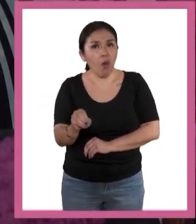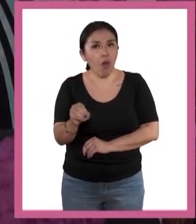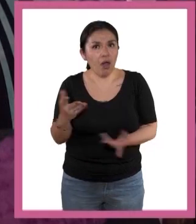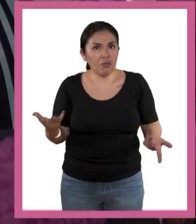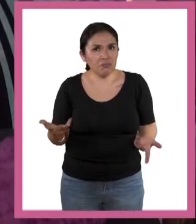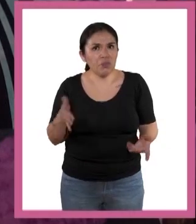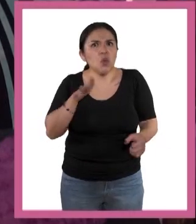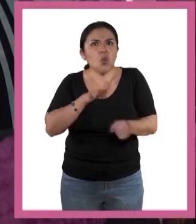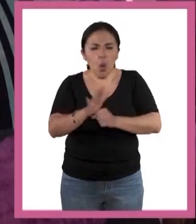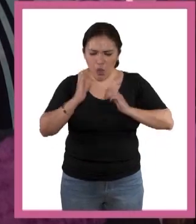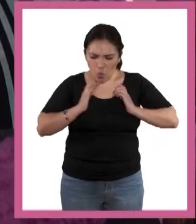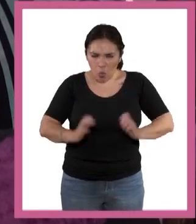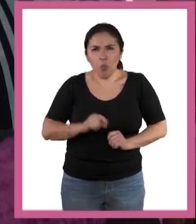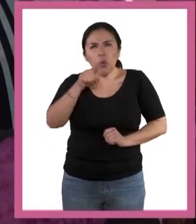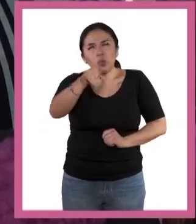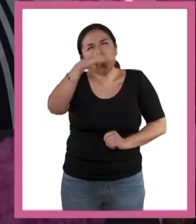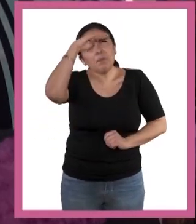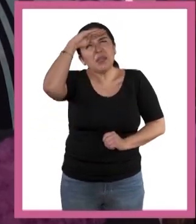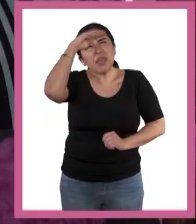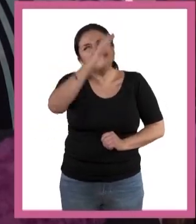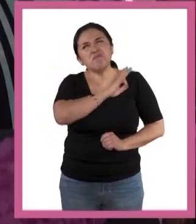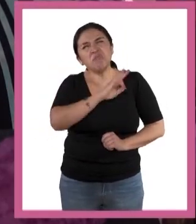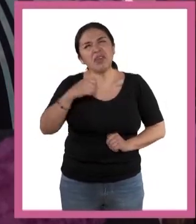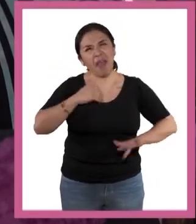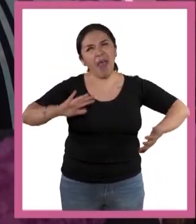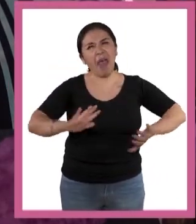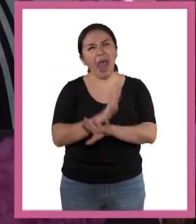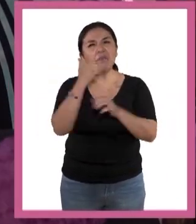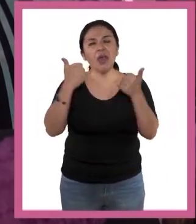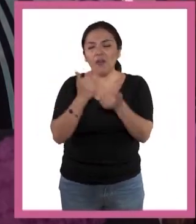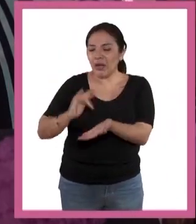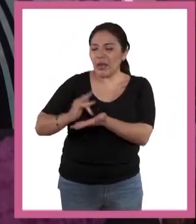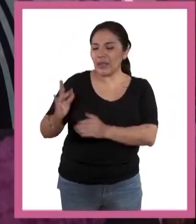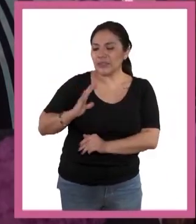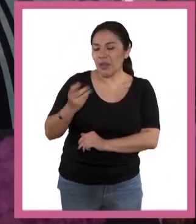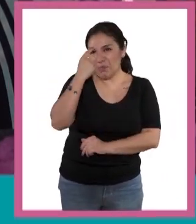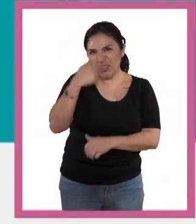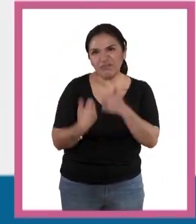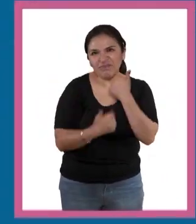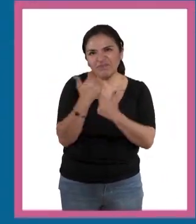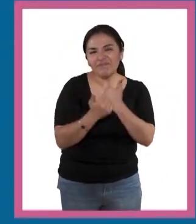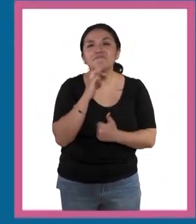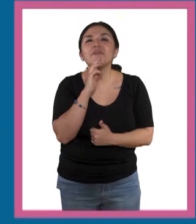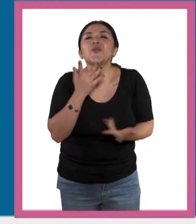¿Cuáles partes de su cuerpo modificarían ustedes con tecnología para trabajar mejor?